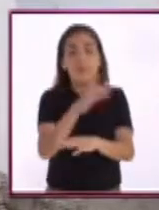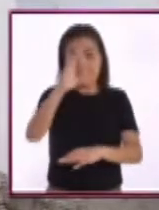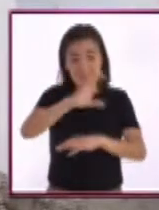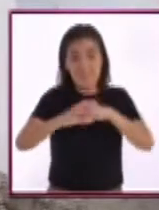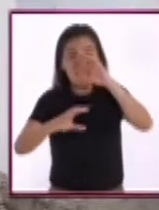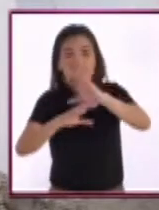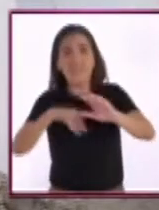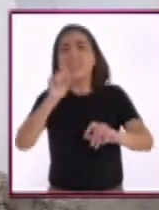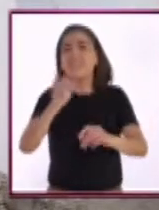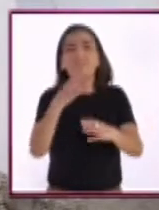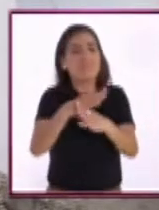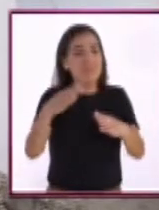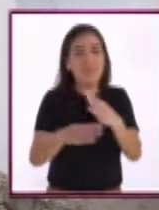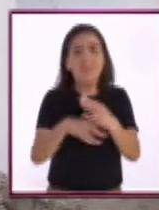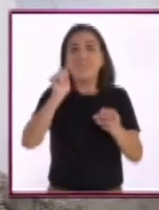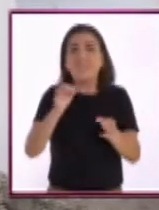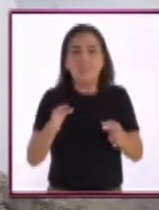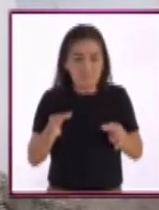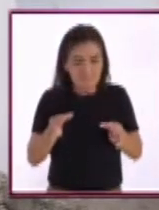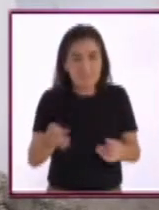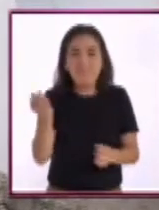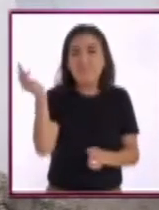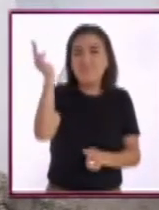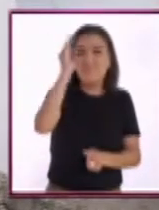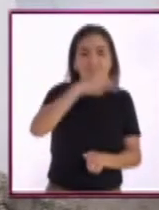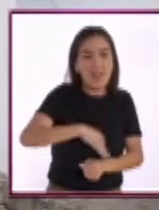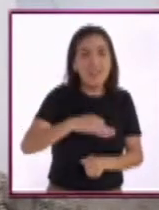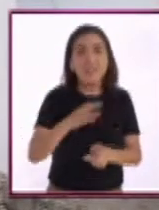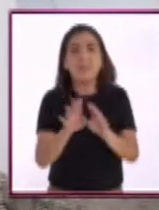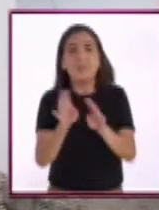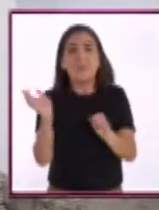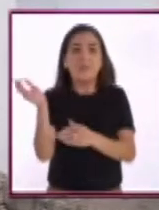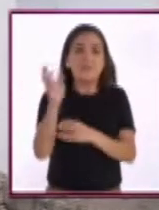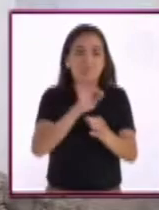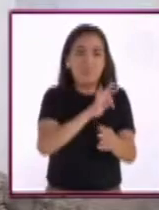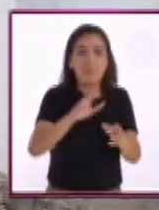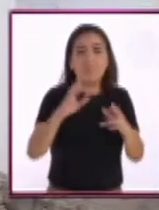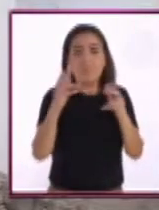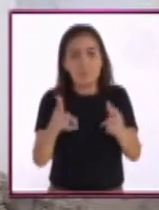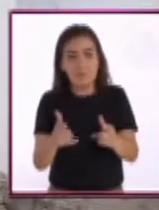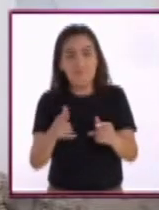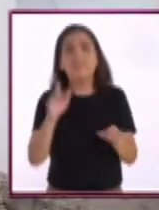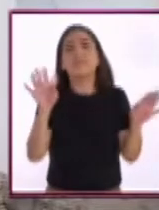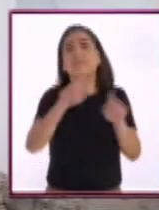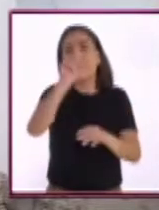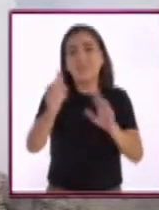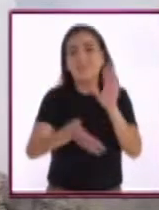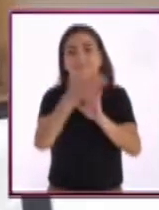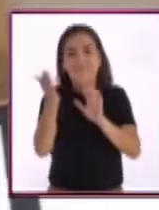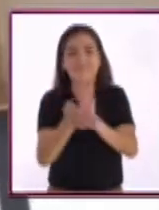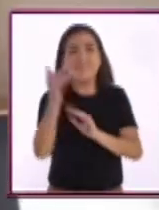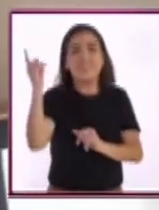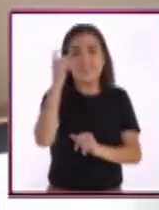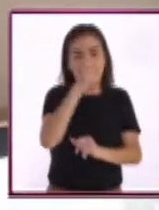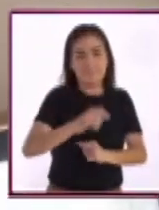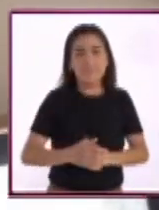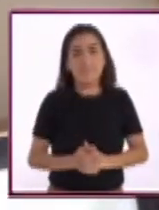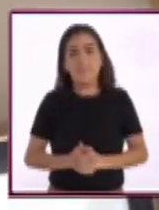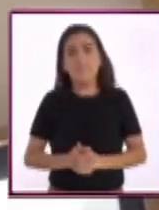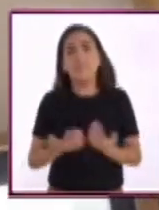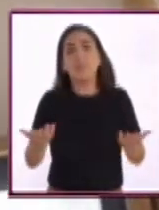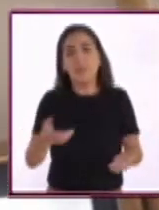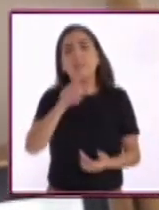qué? Porque el bloc es un material muy frágil y en procesos de autoconstrucción no asistida tiene muchos defectos constructivos.